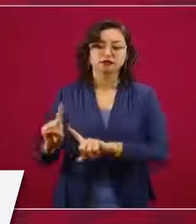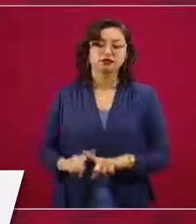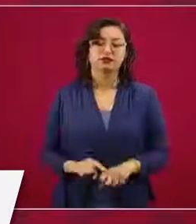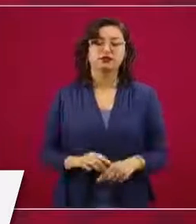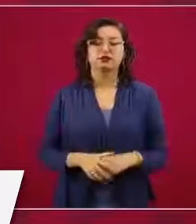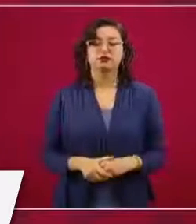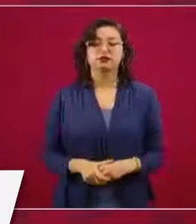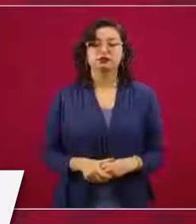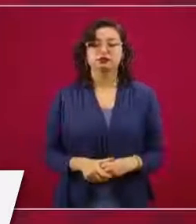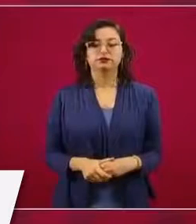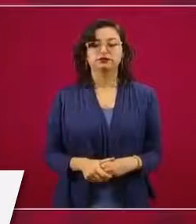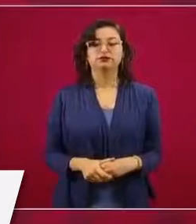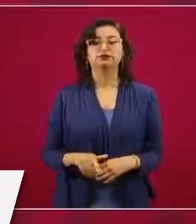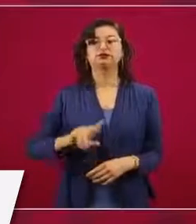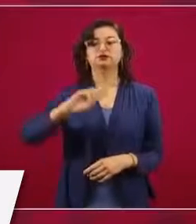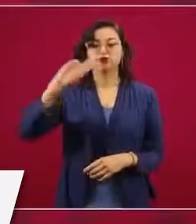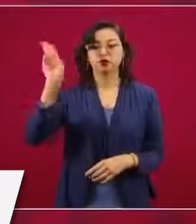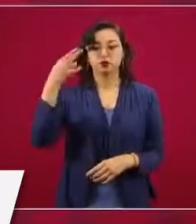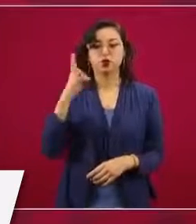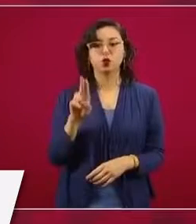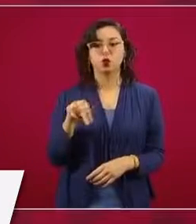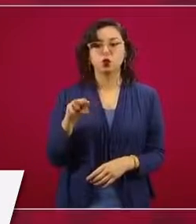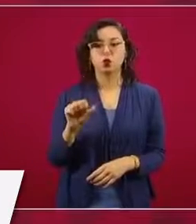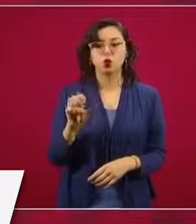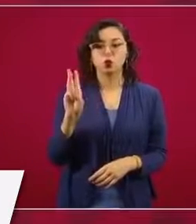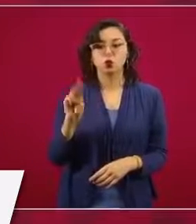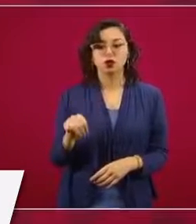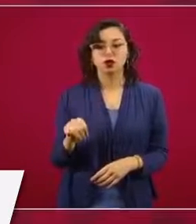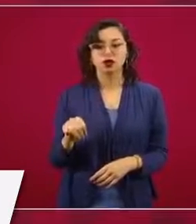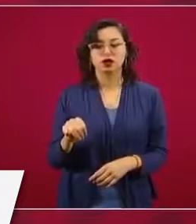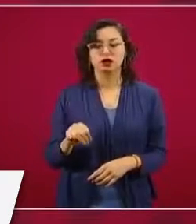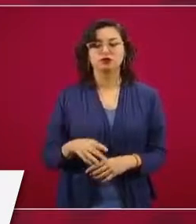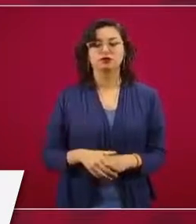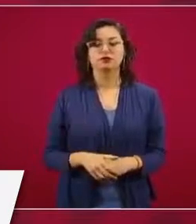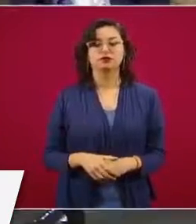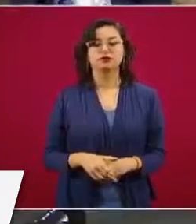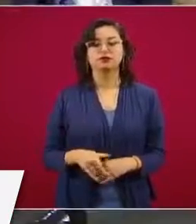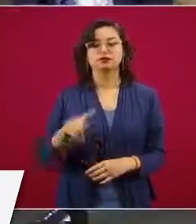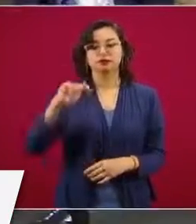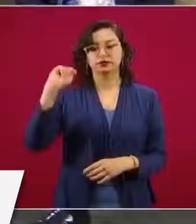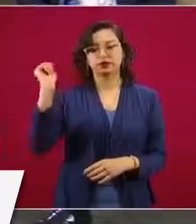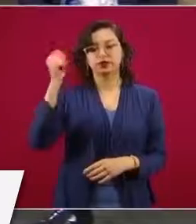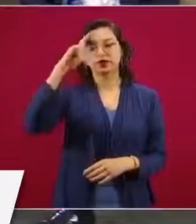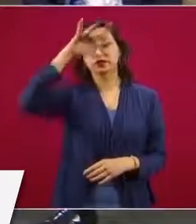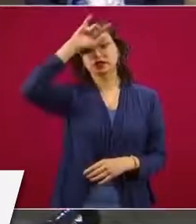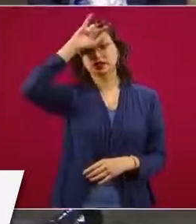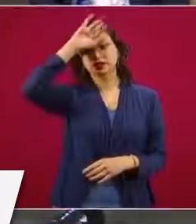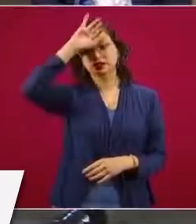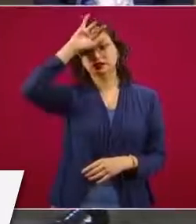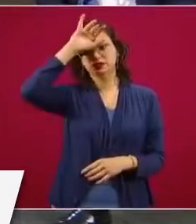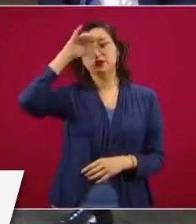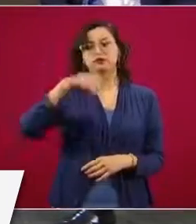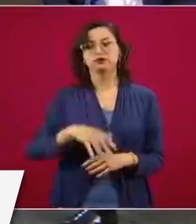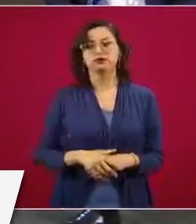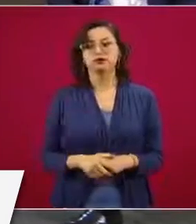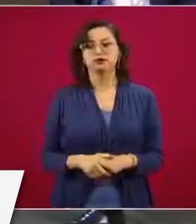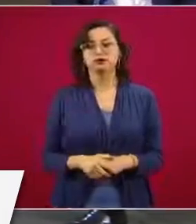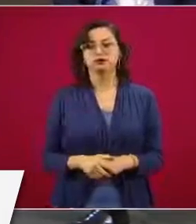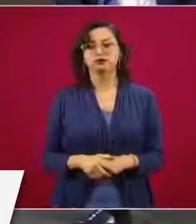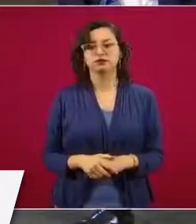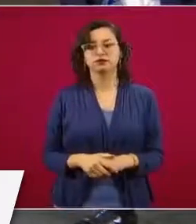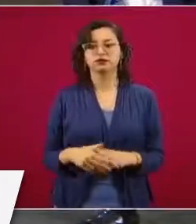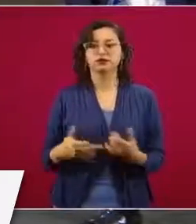la UNAM, del Tecnológico de Monterrey, de otras